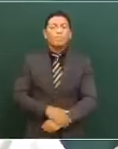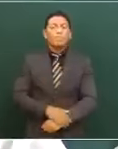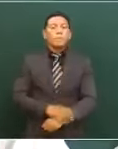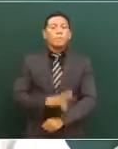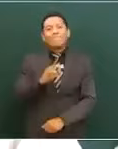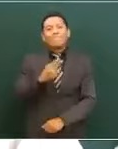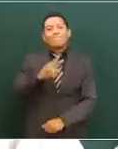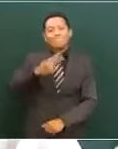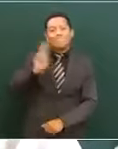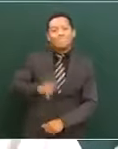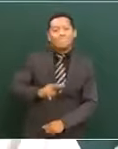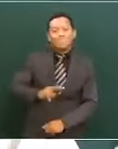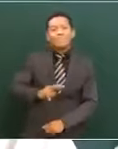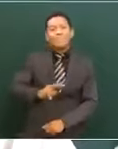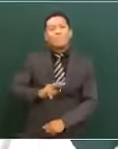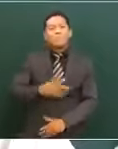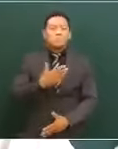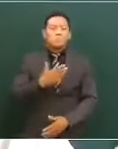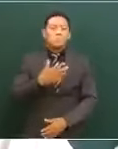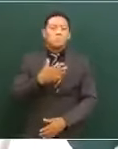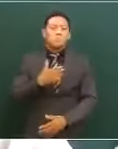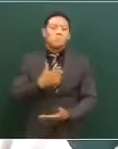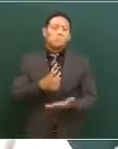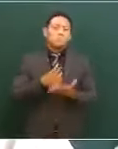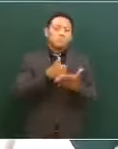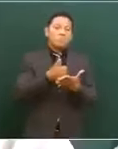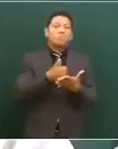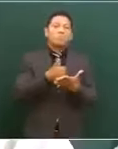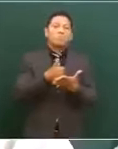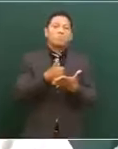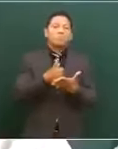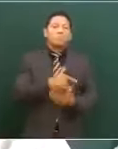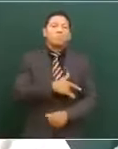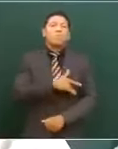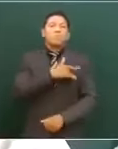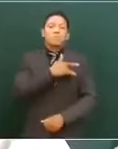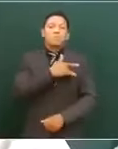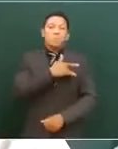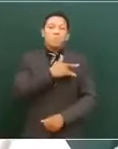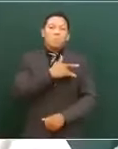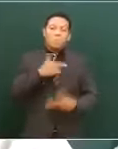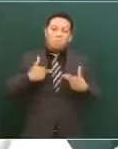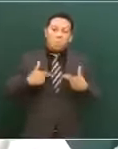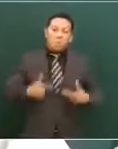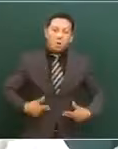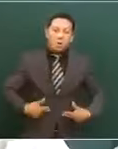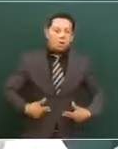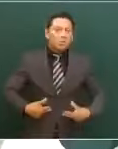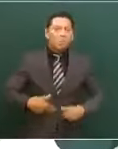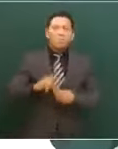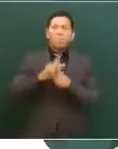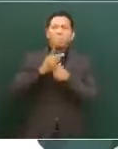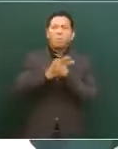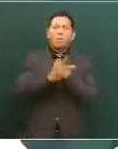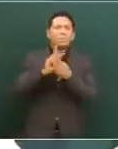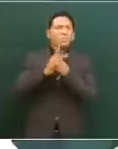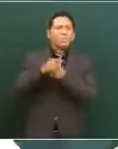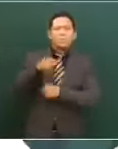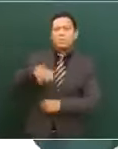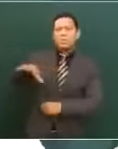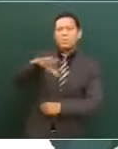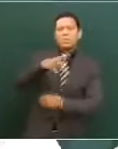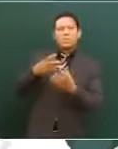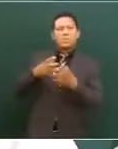Eso sería un gesto verdaderamente humanitario. Ningún país del mundo